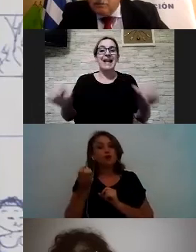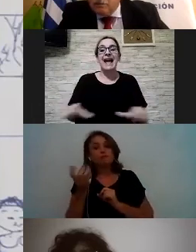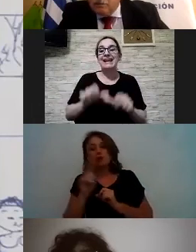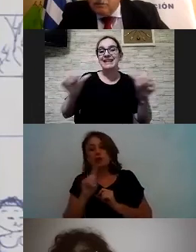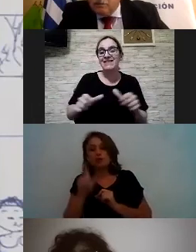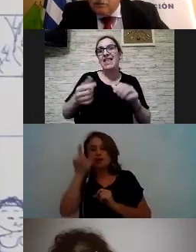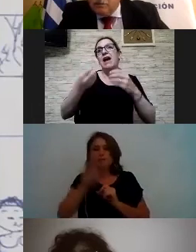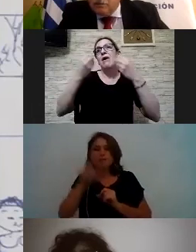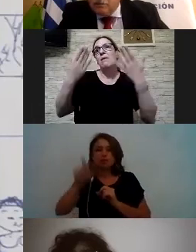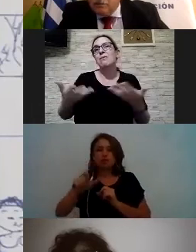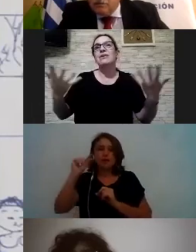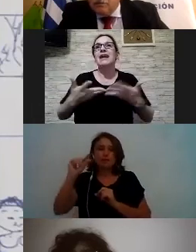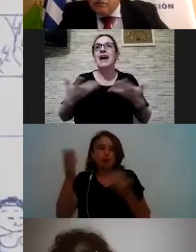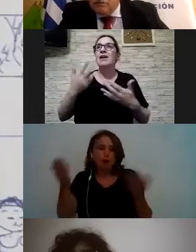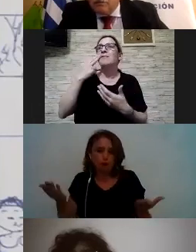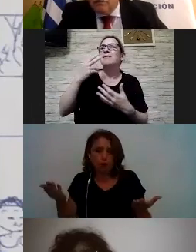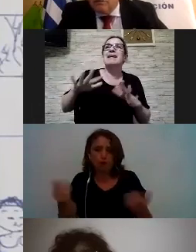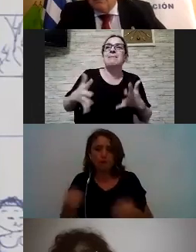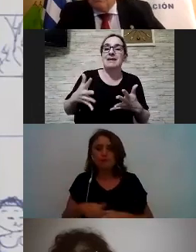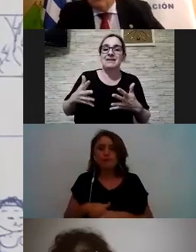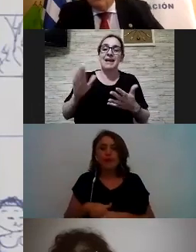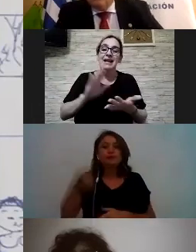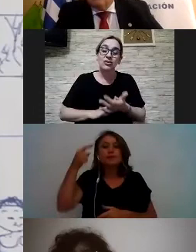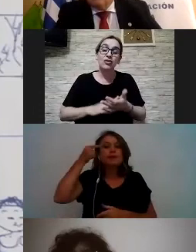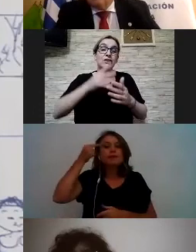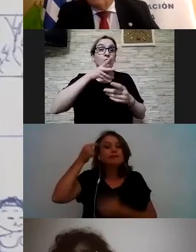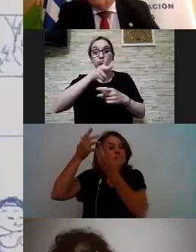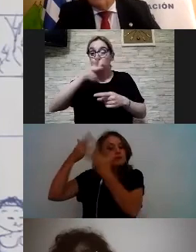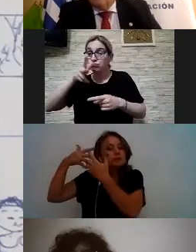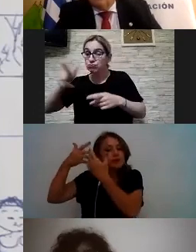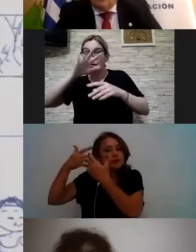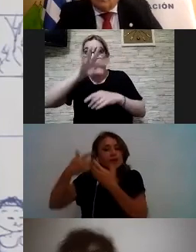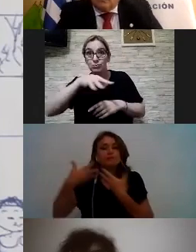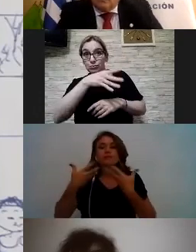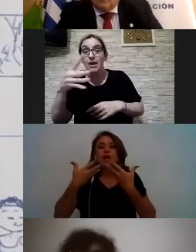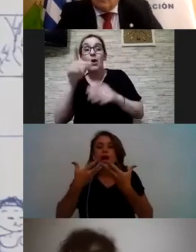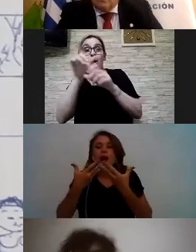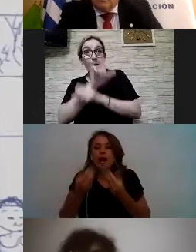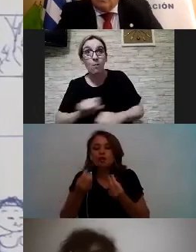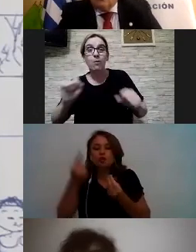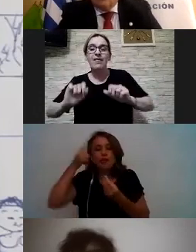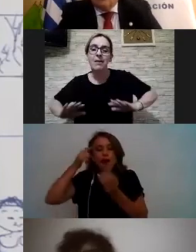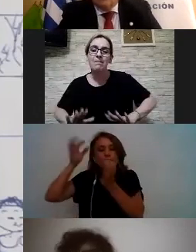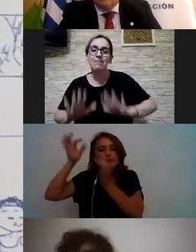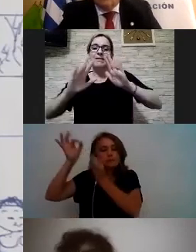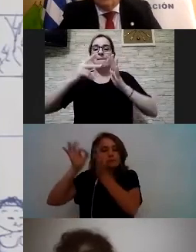gente disponible bueno es un calendario que permite planificar ¿si?